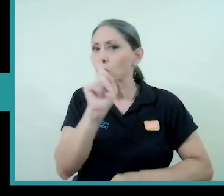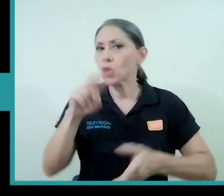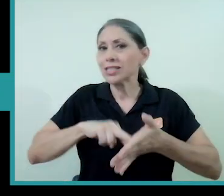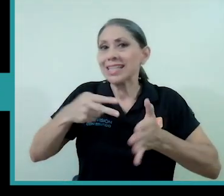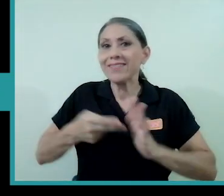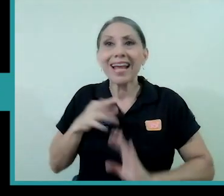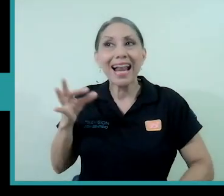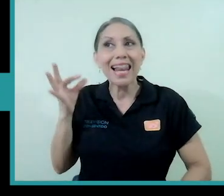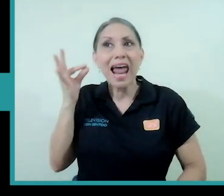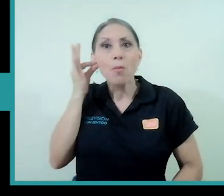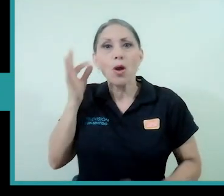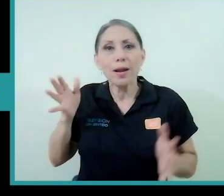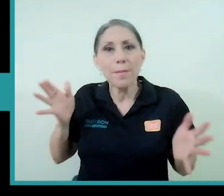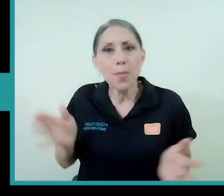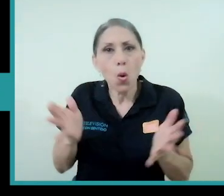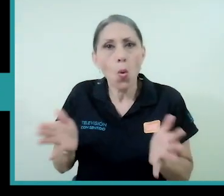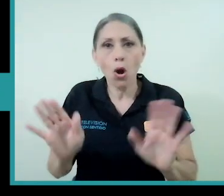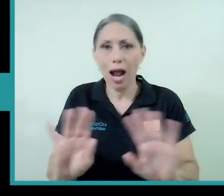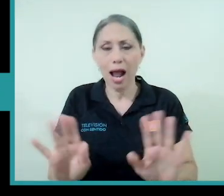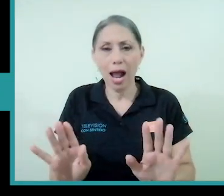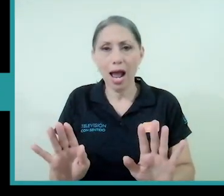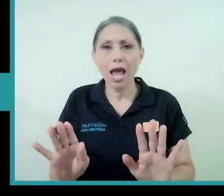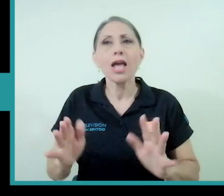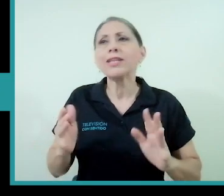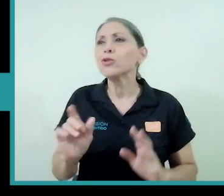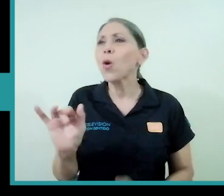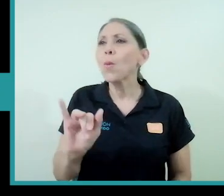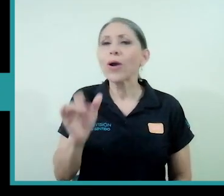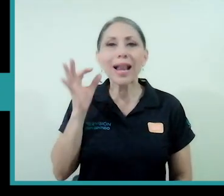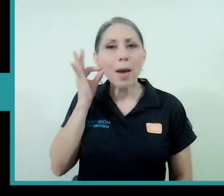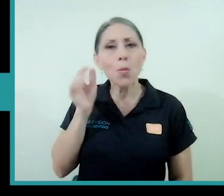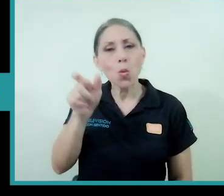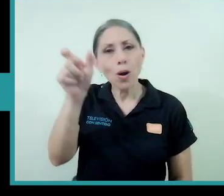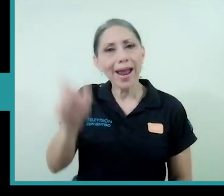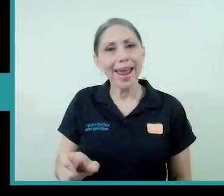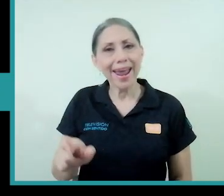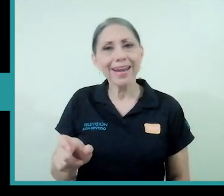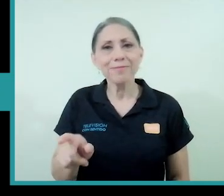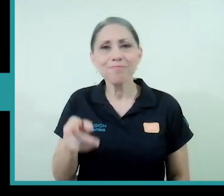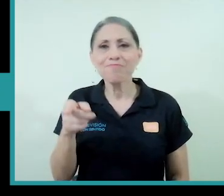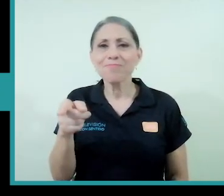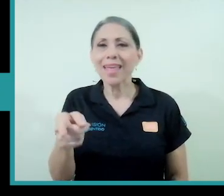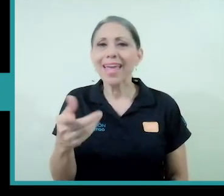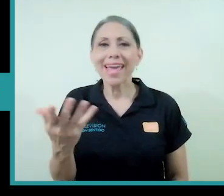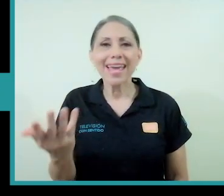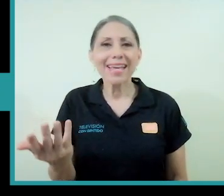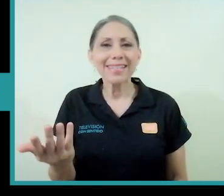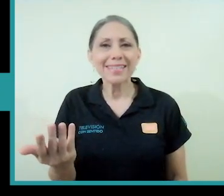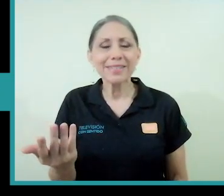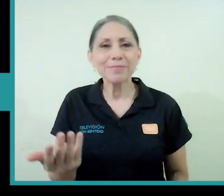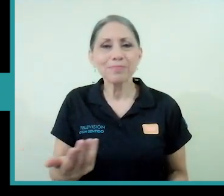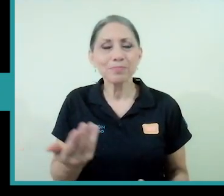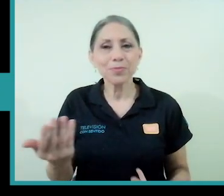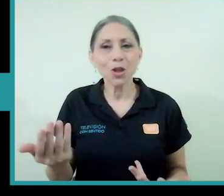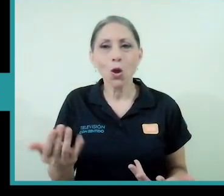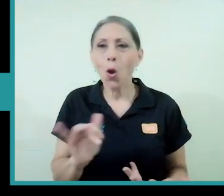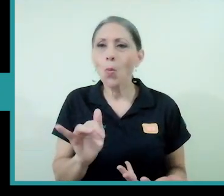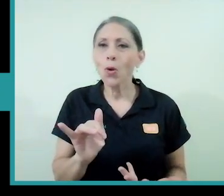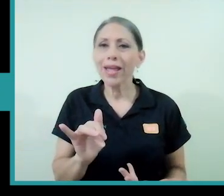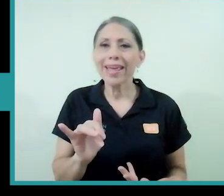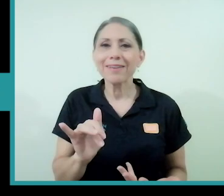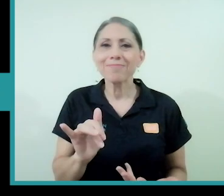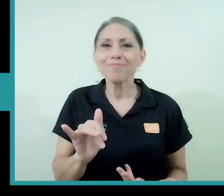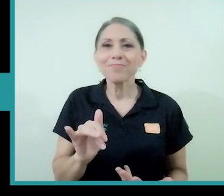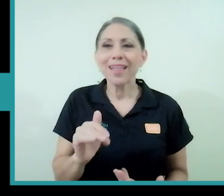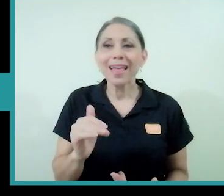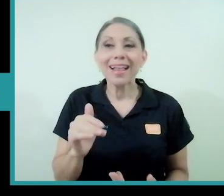provoquen si sino que la mujer es como decirlo fácilmente cae en los